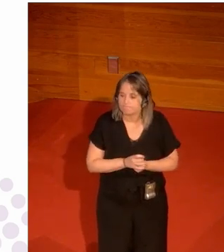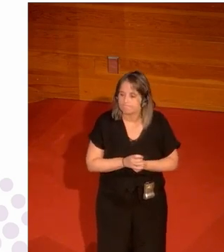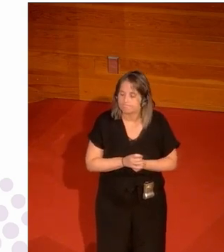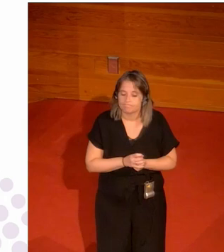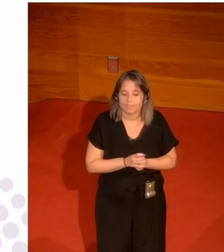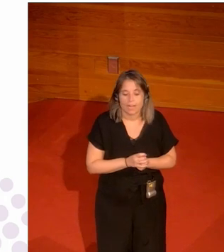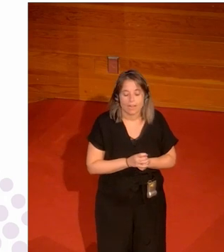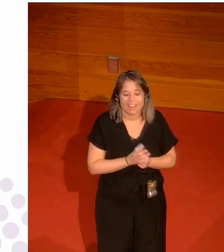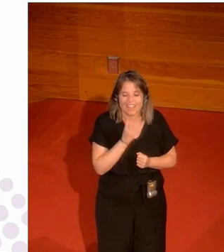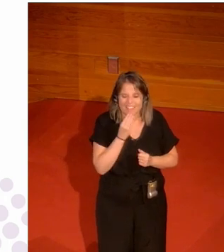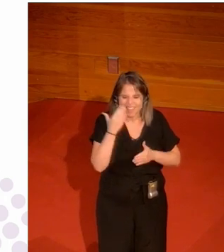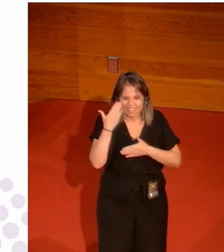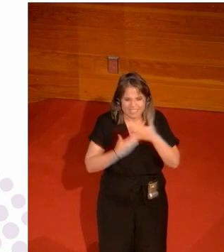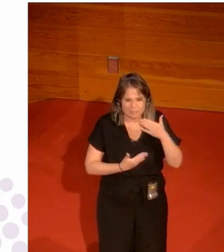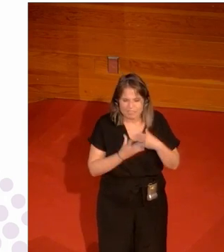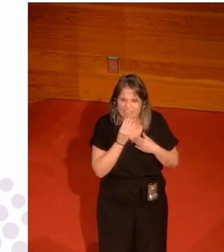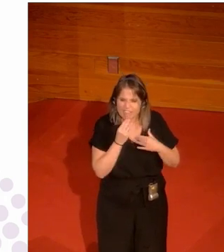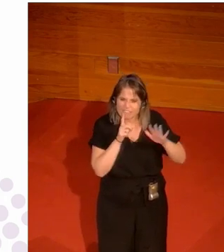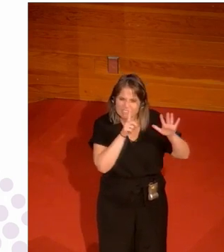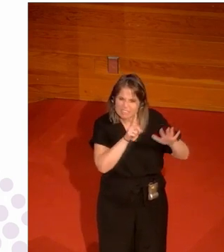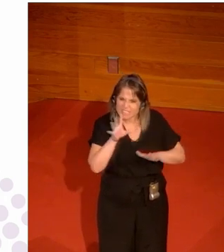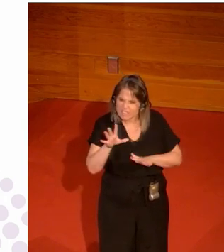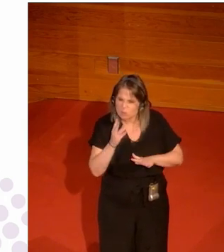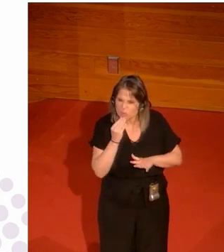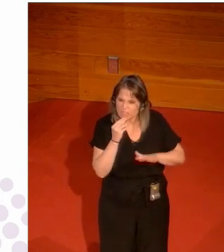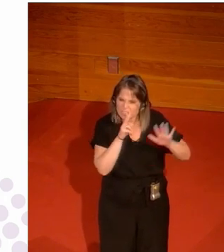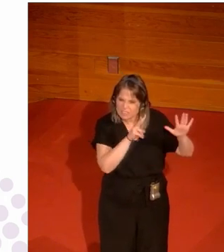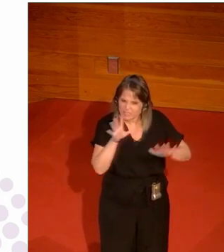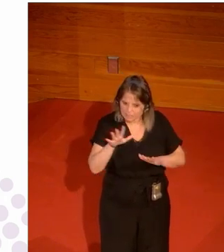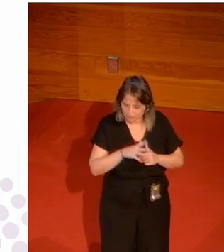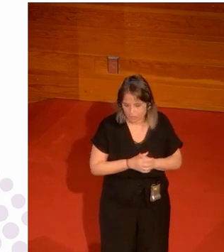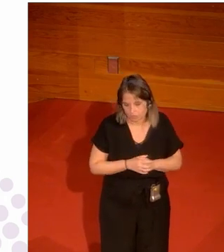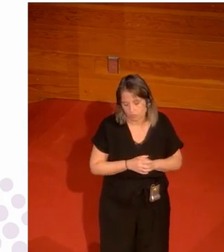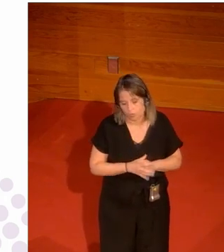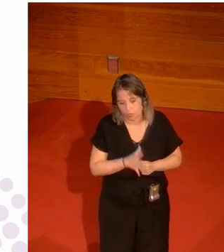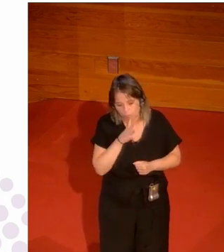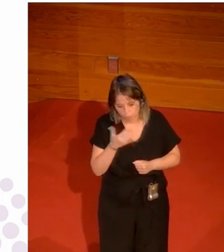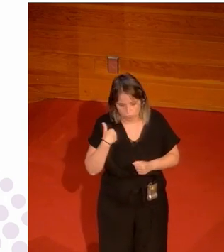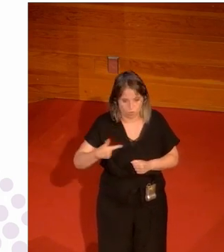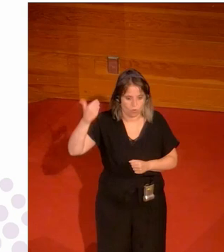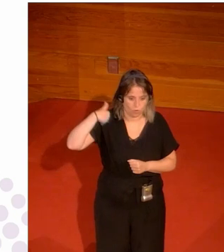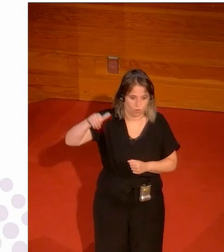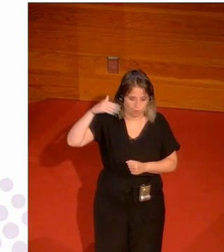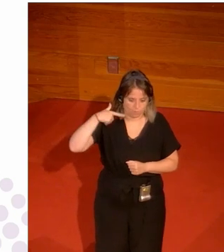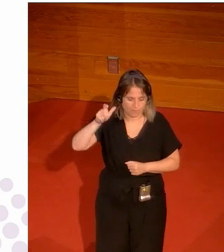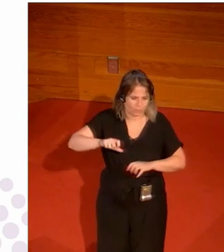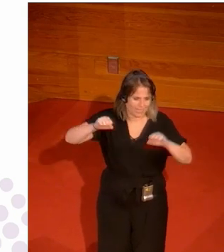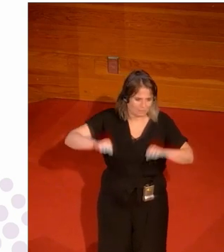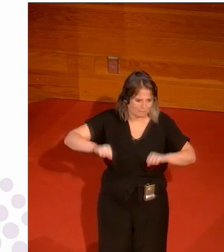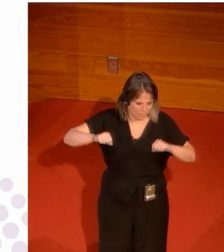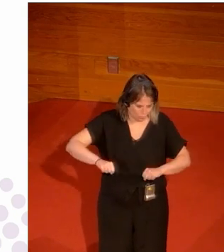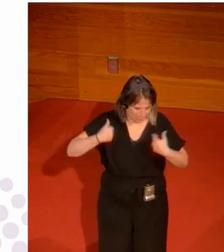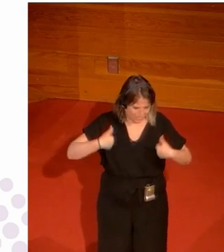hay una limitación de edad me parece que son 75 años porque claro ya te digo que yo me he encontrado con señores muy mayores señores